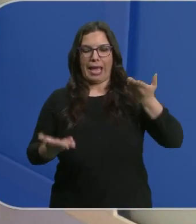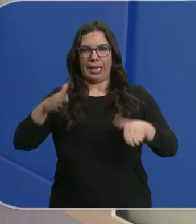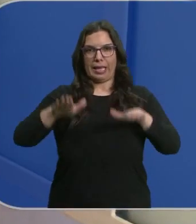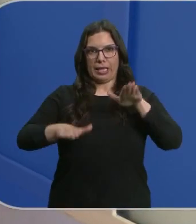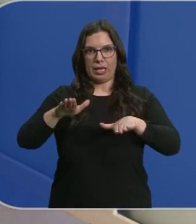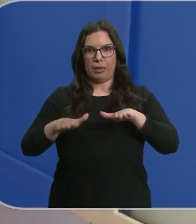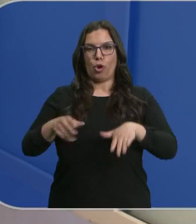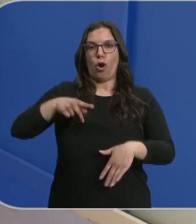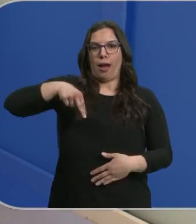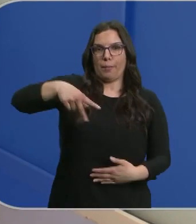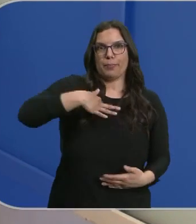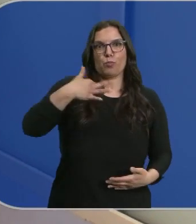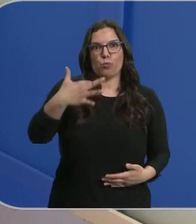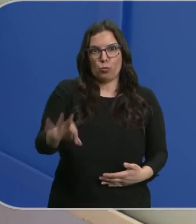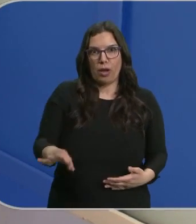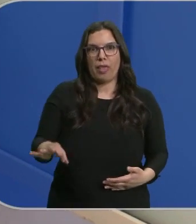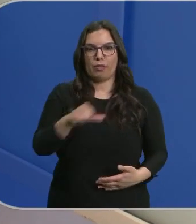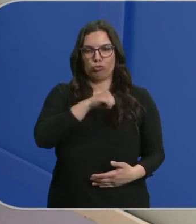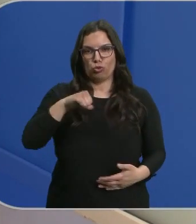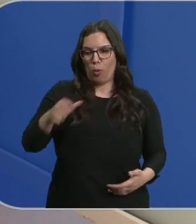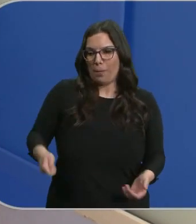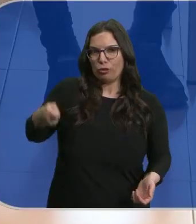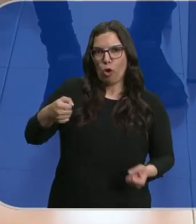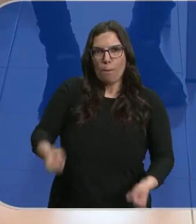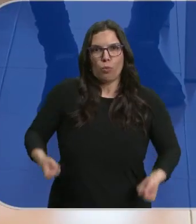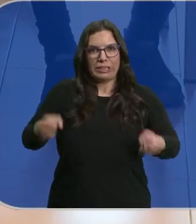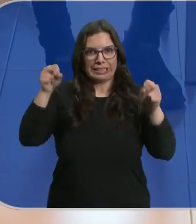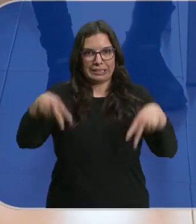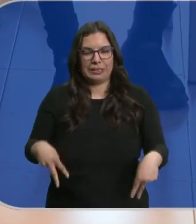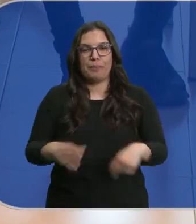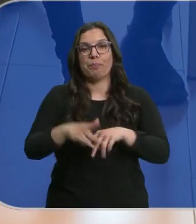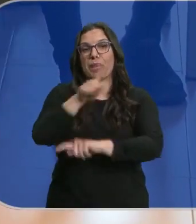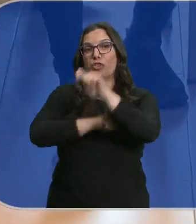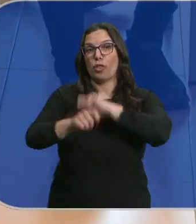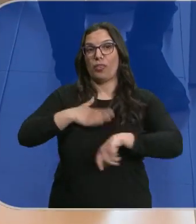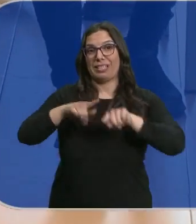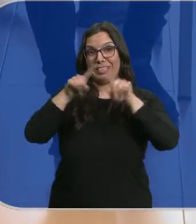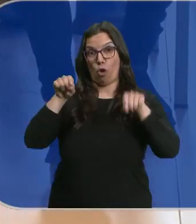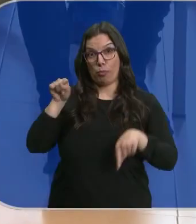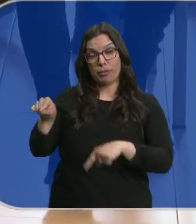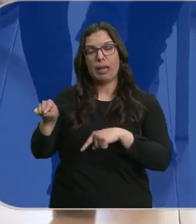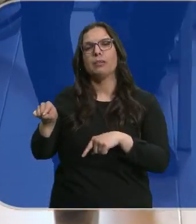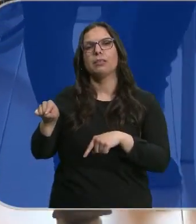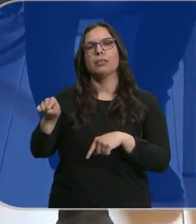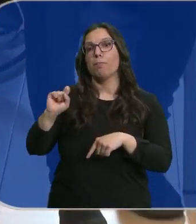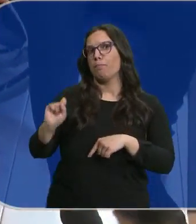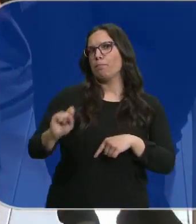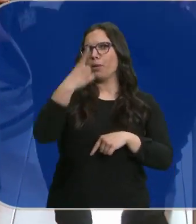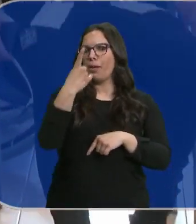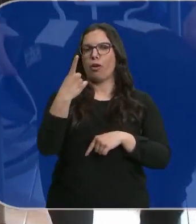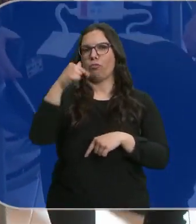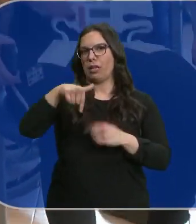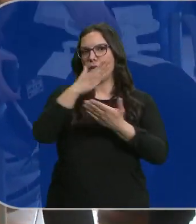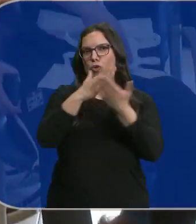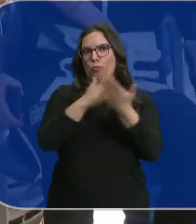poder ayudar a caminar sin ayudas, sin bastones y sin moletas. La Asociación Segoviana de Esclerosis Múltiple ha sido pionera en la